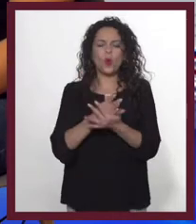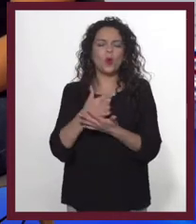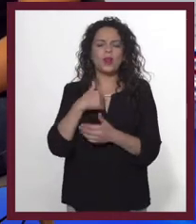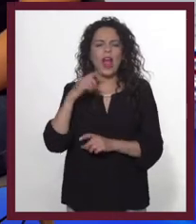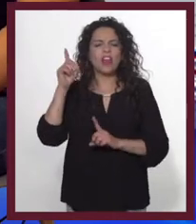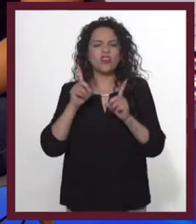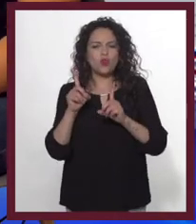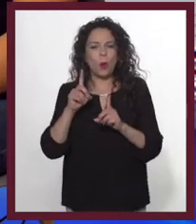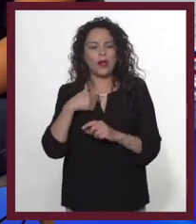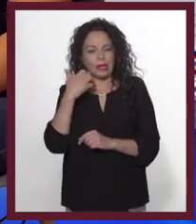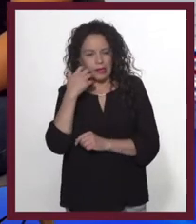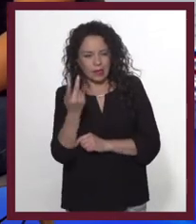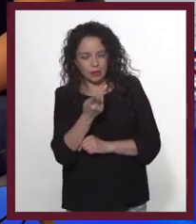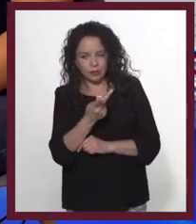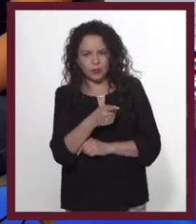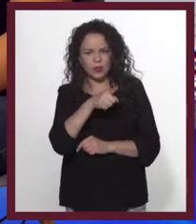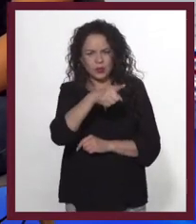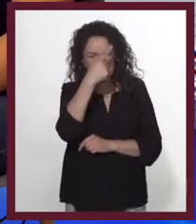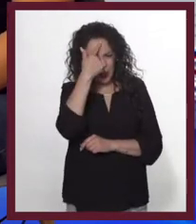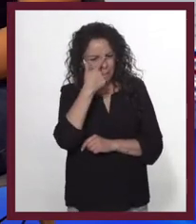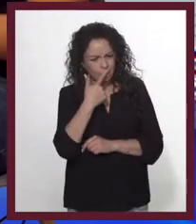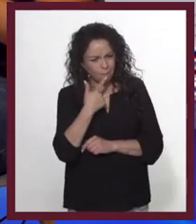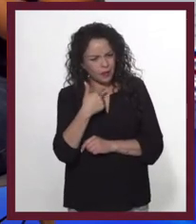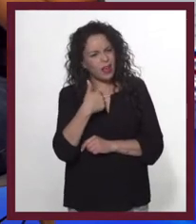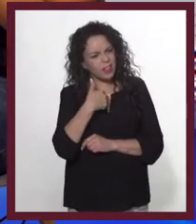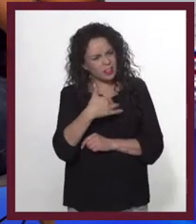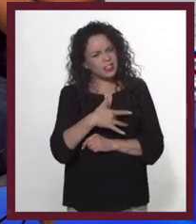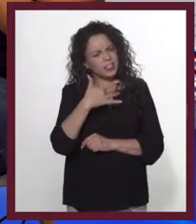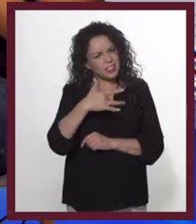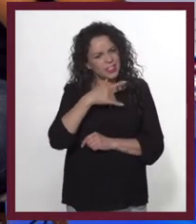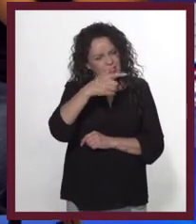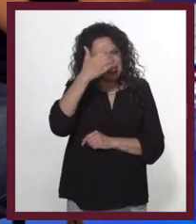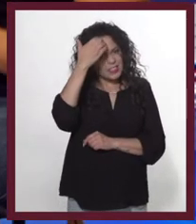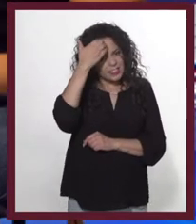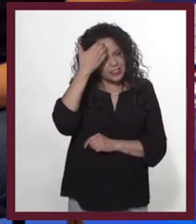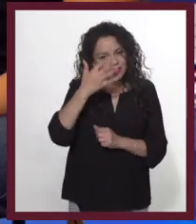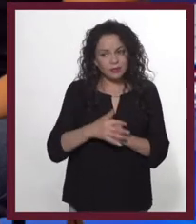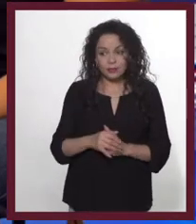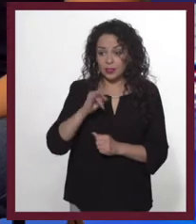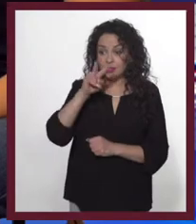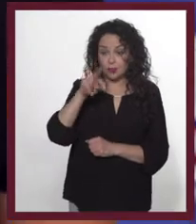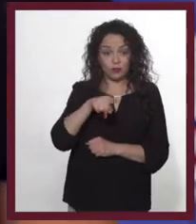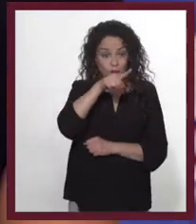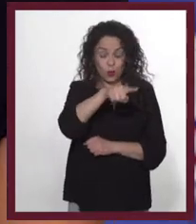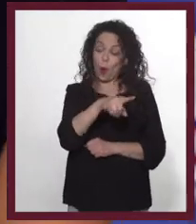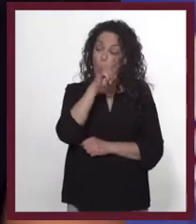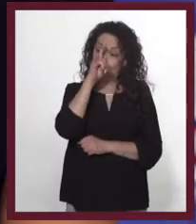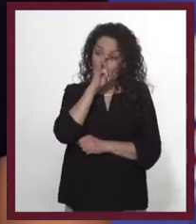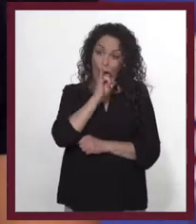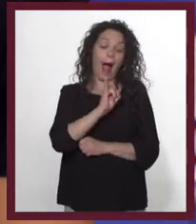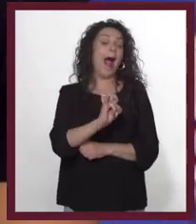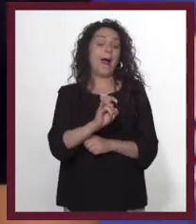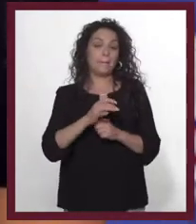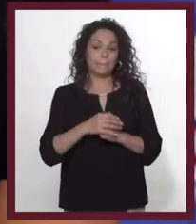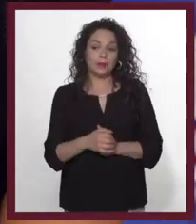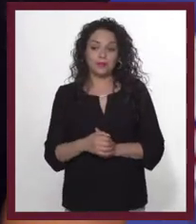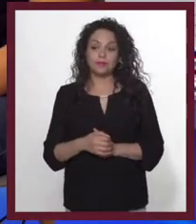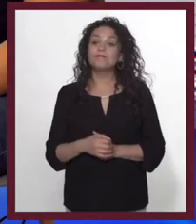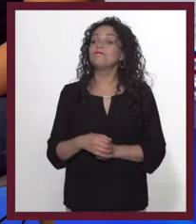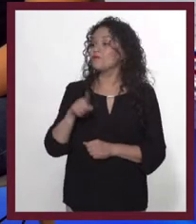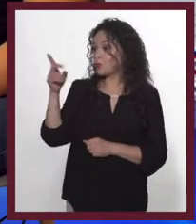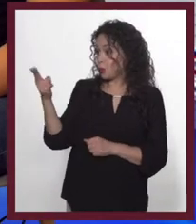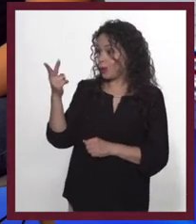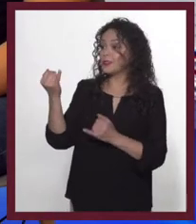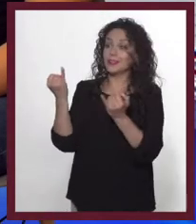Solo tengo una pequeña duda, maestra Ogilvy. Su cara se me hace un poco familiar. No cabe duda que es muy apuesto.